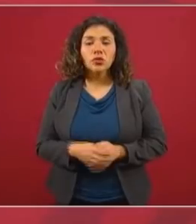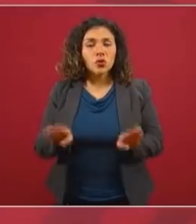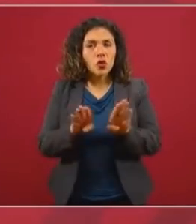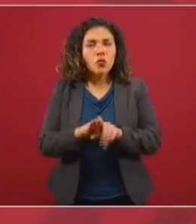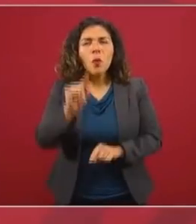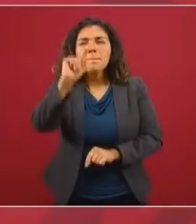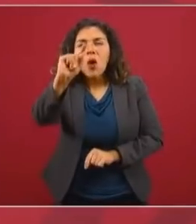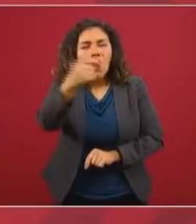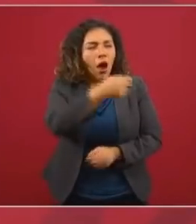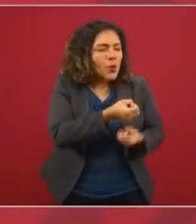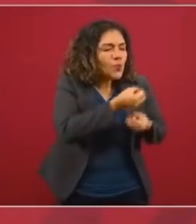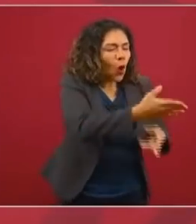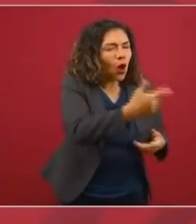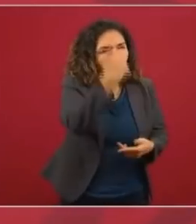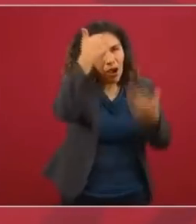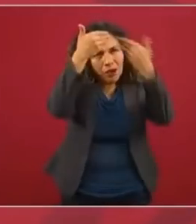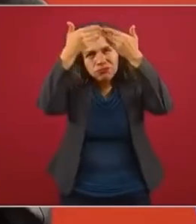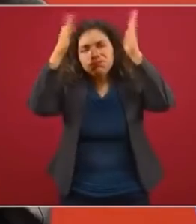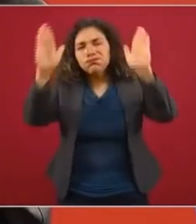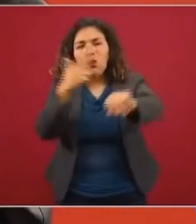y de honestidad.